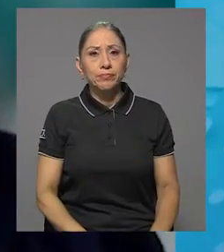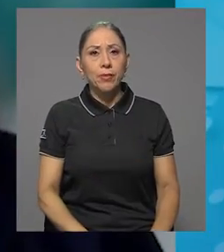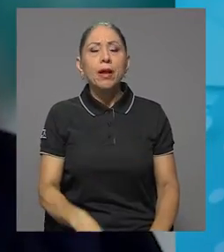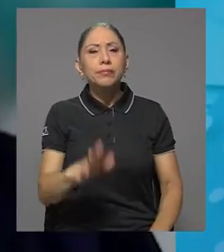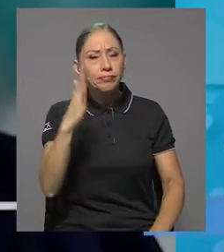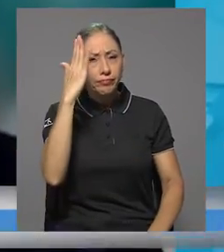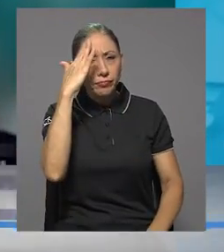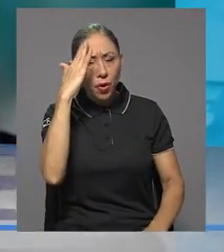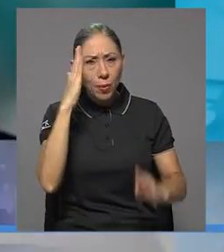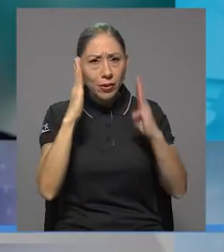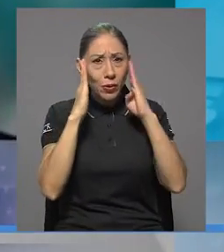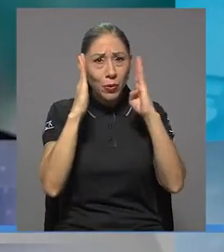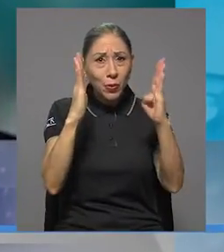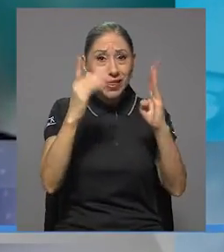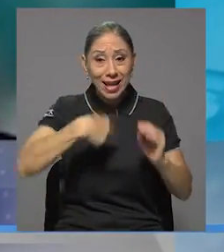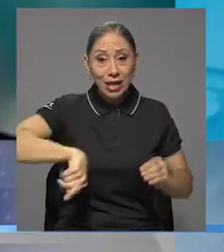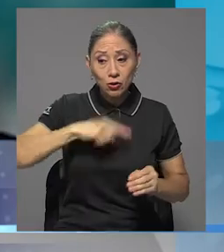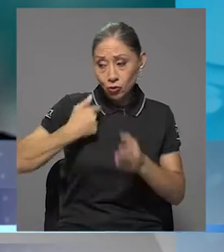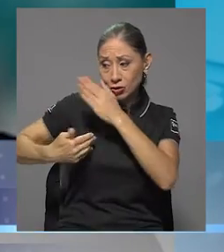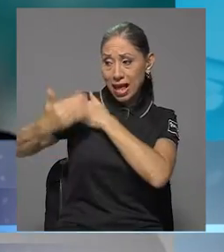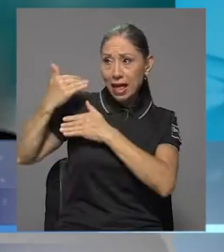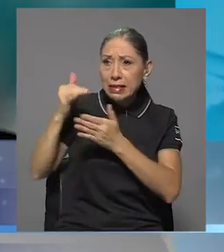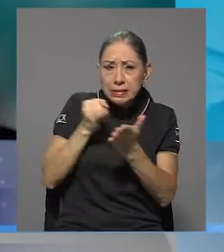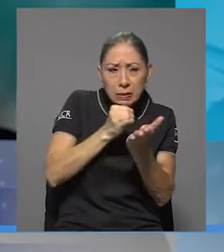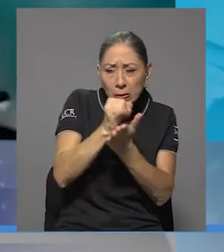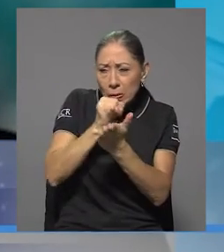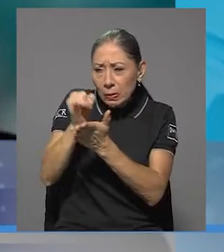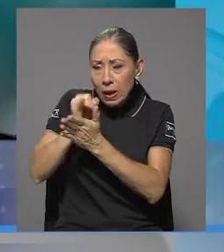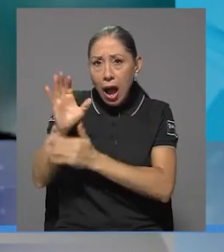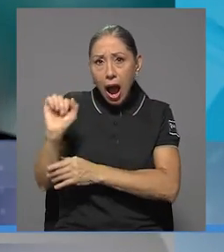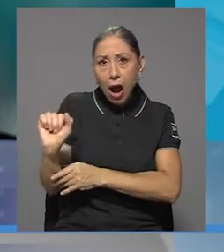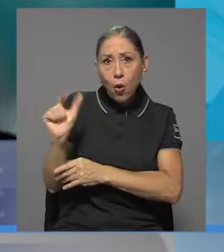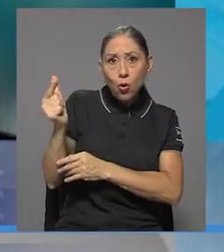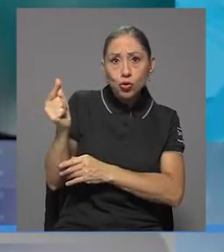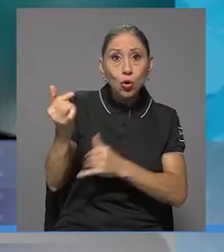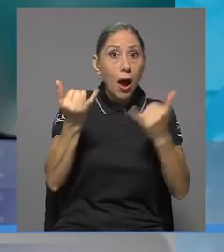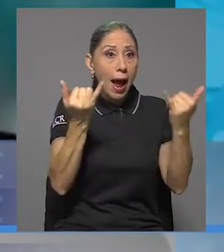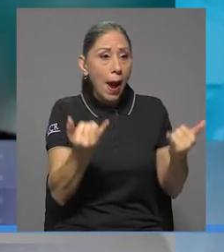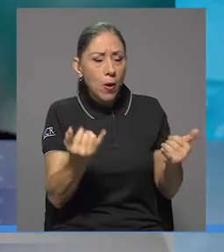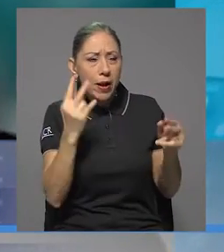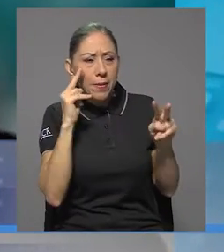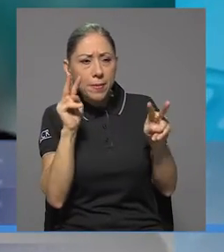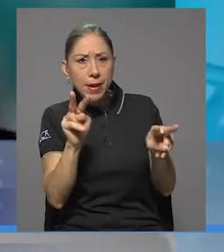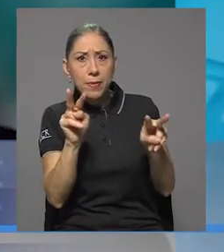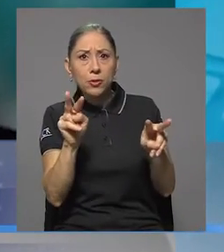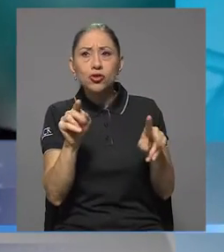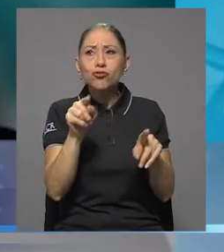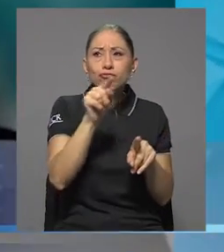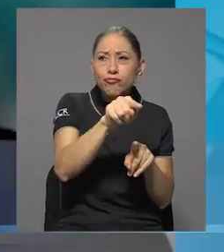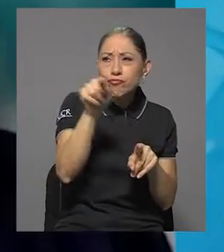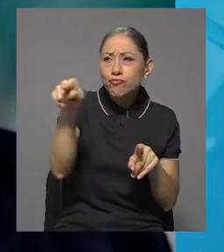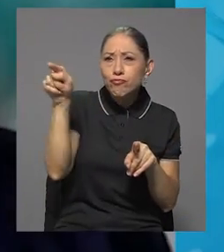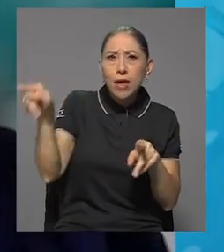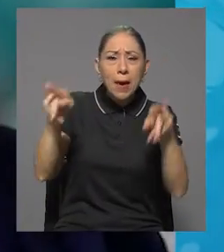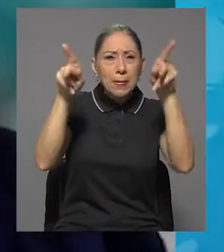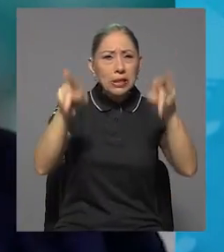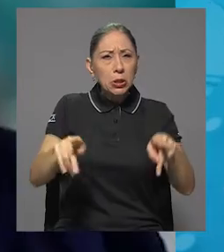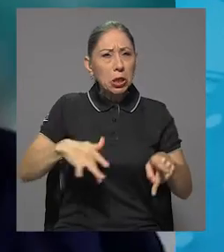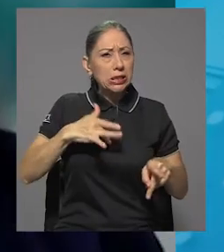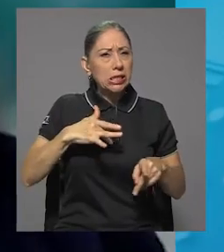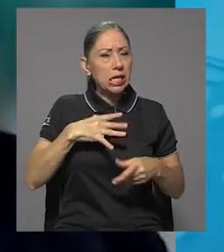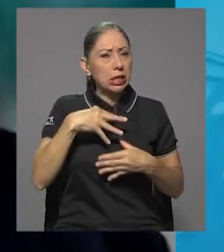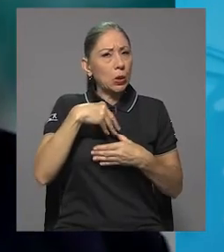en cuenta las mediciones que hicimos en agosto, lo que vemos es que estas actitudes, tal vez un poco